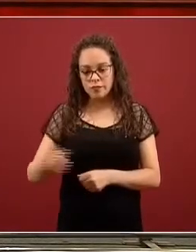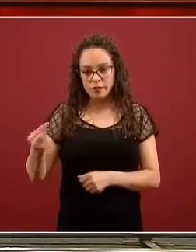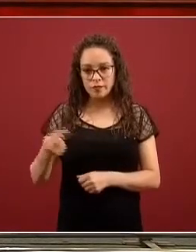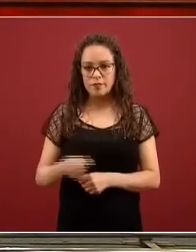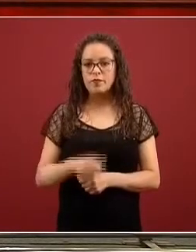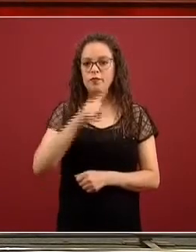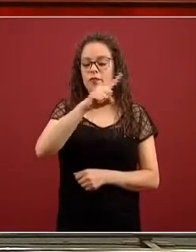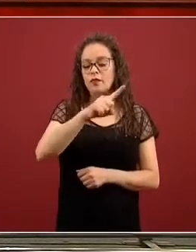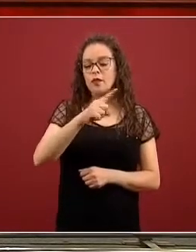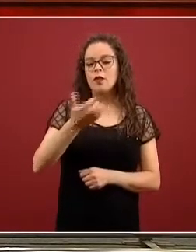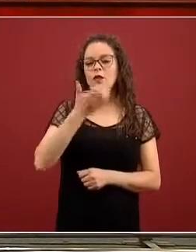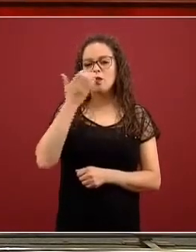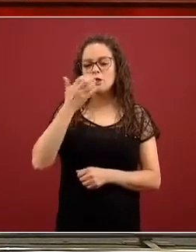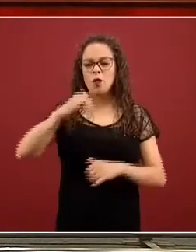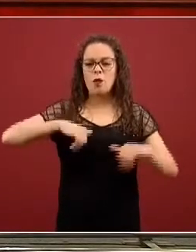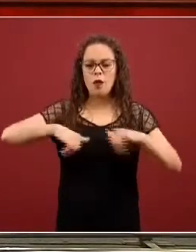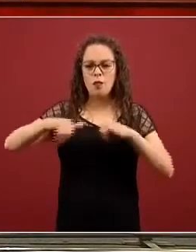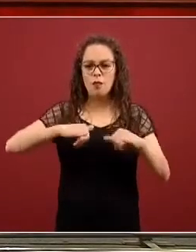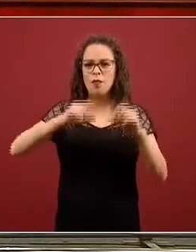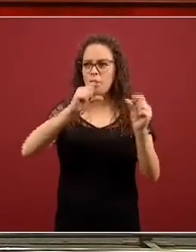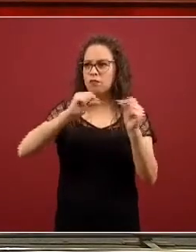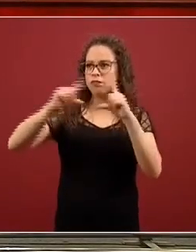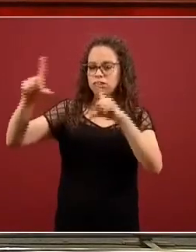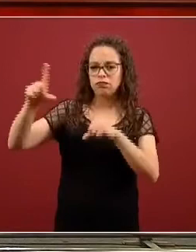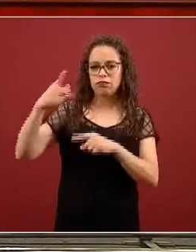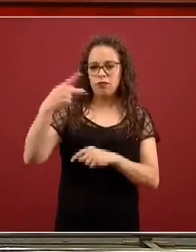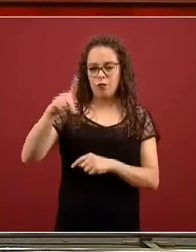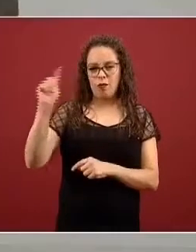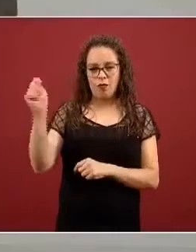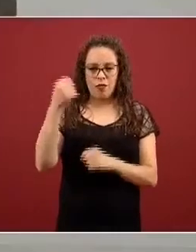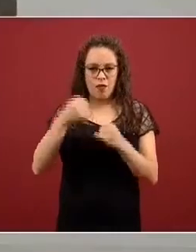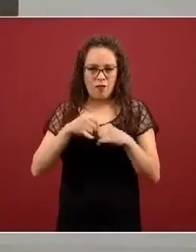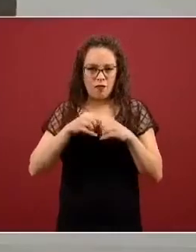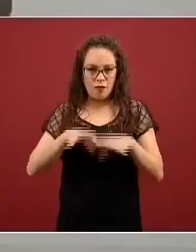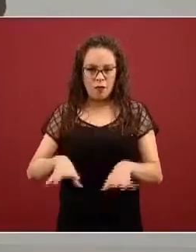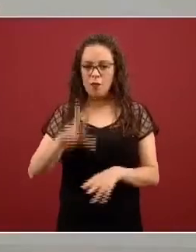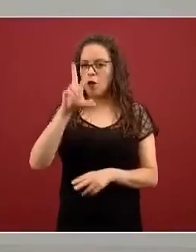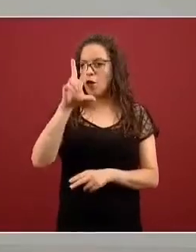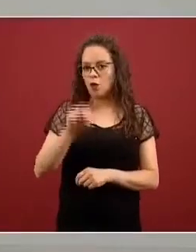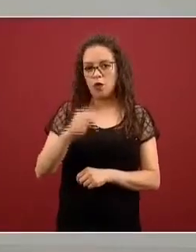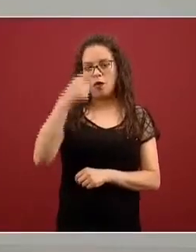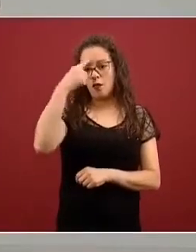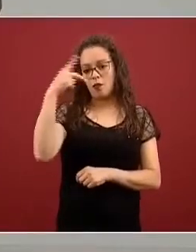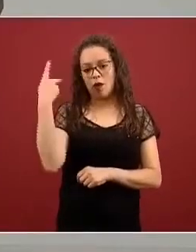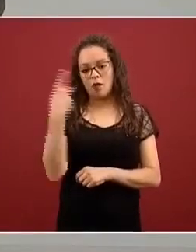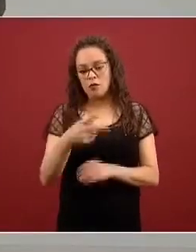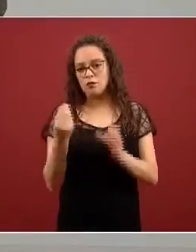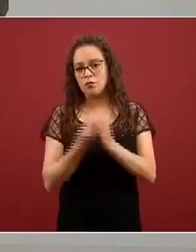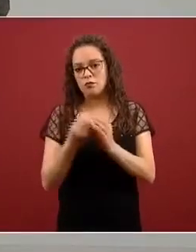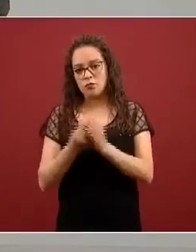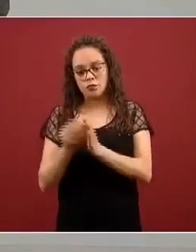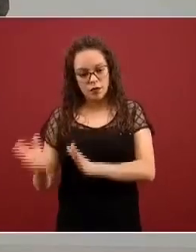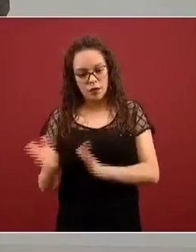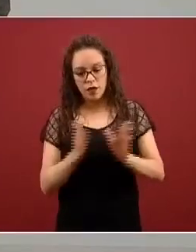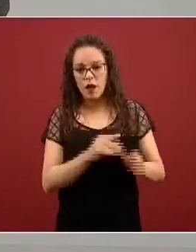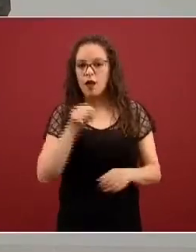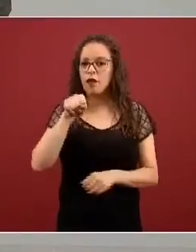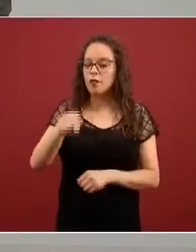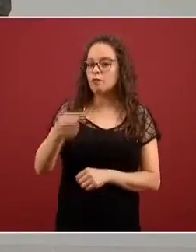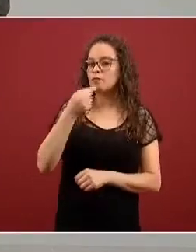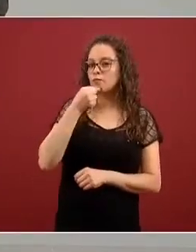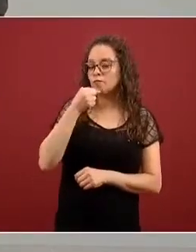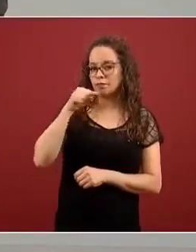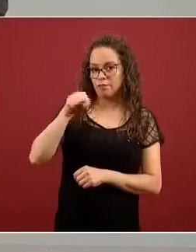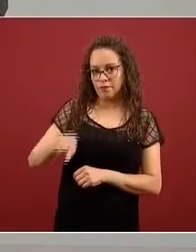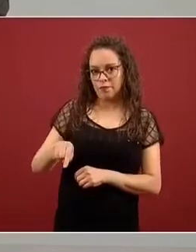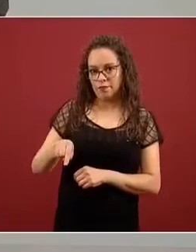técnico. El comunicado técnico se publicará para que ustedes, profesionales de la comunicación, hagan su trabajo